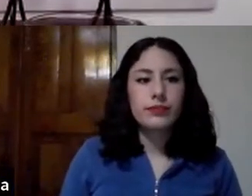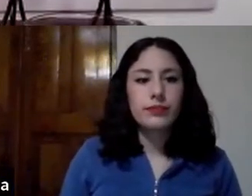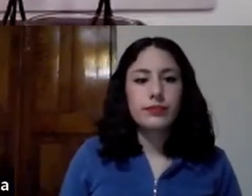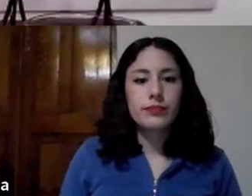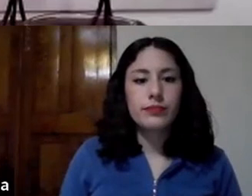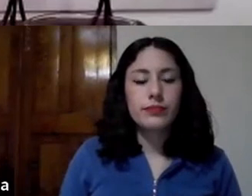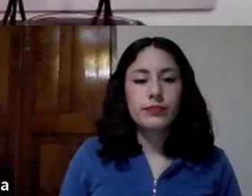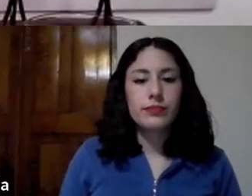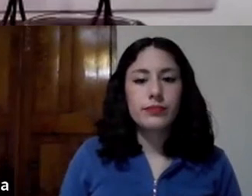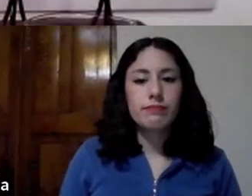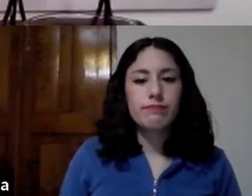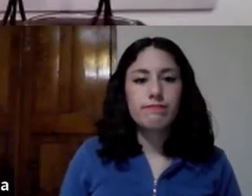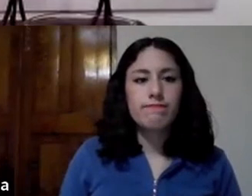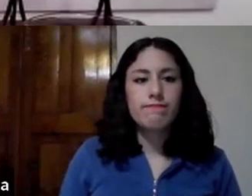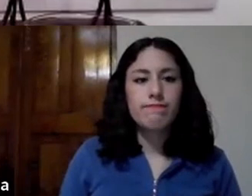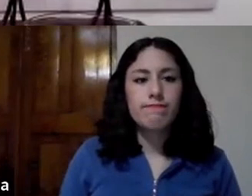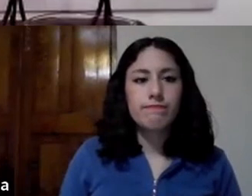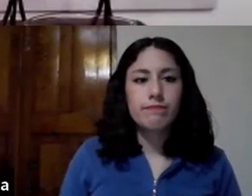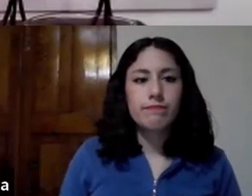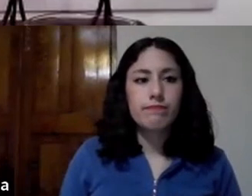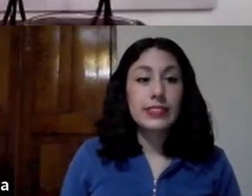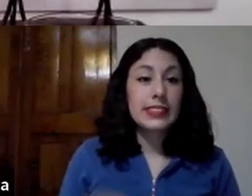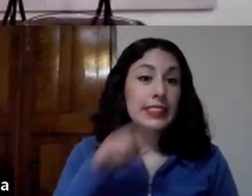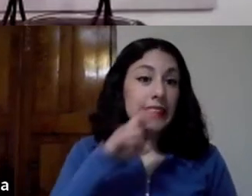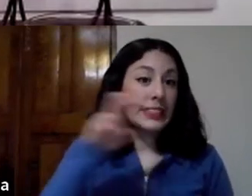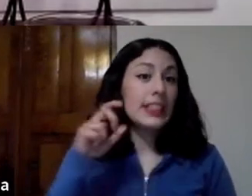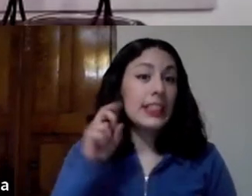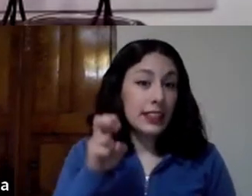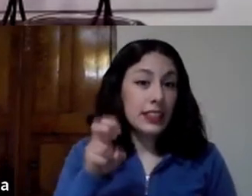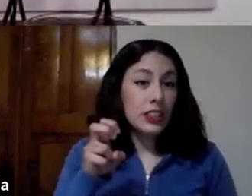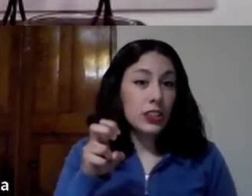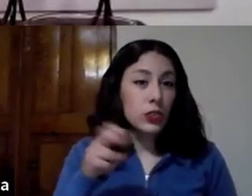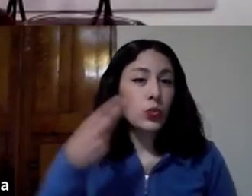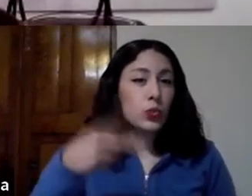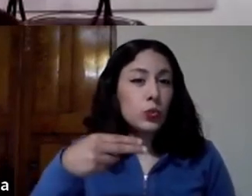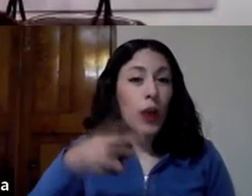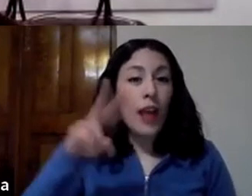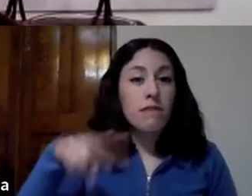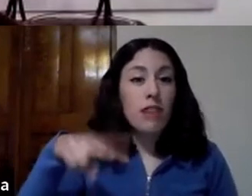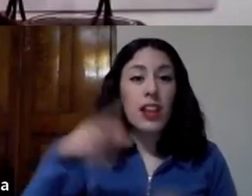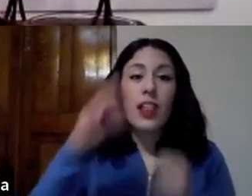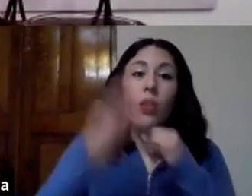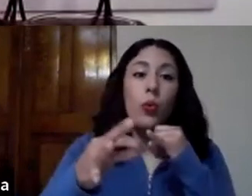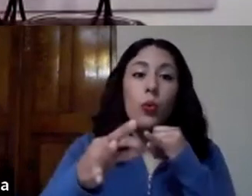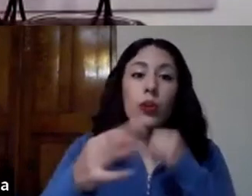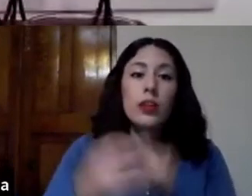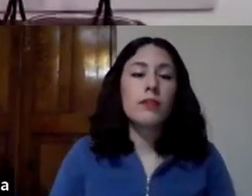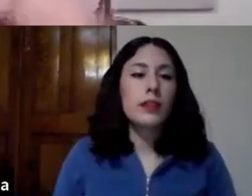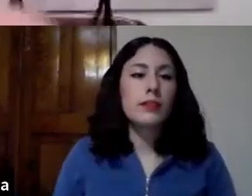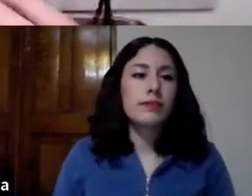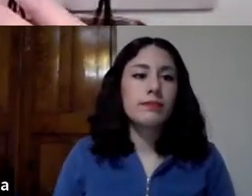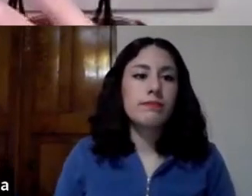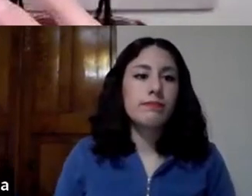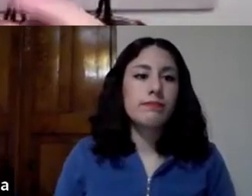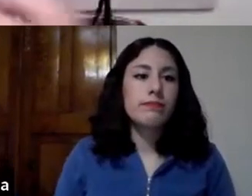decimos es la realidad última Dios es yo soy pues